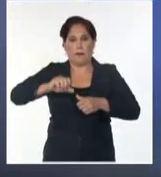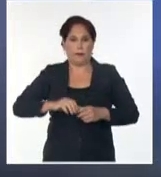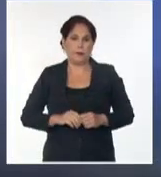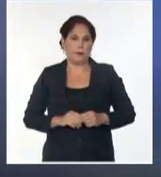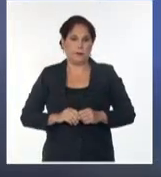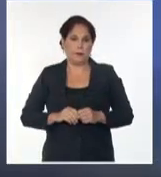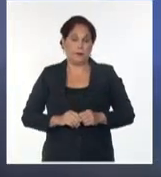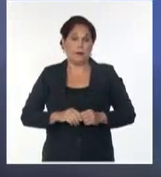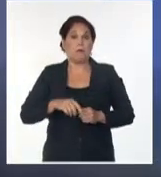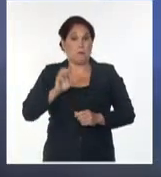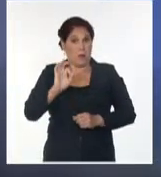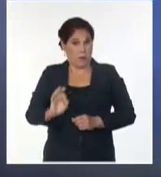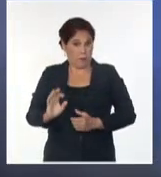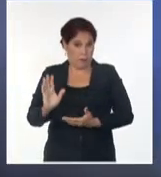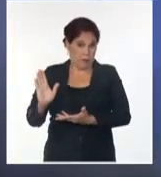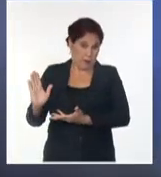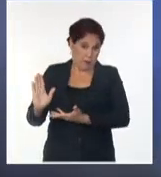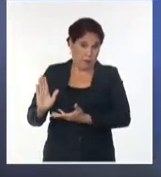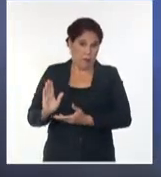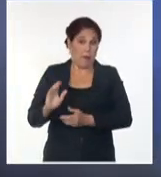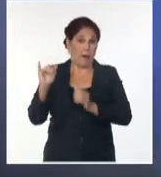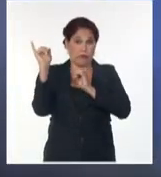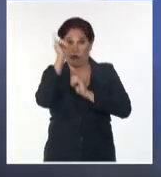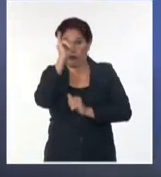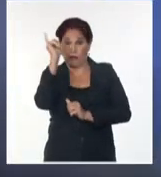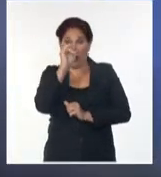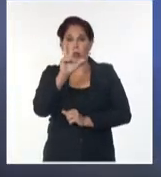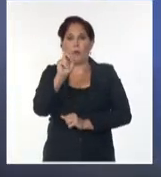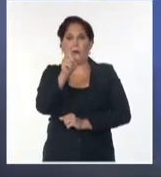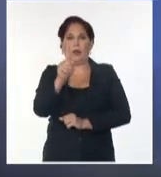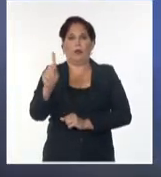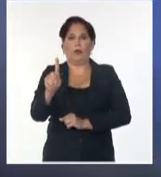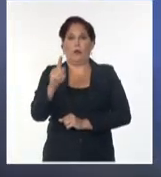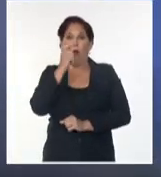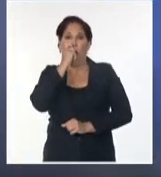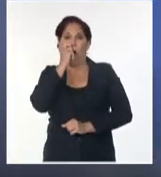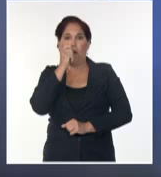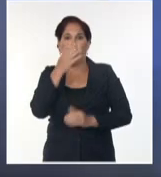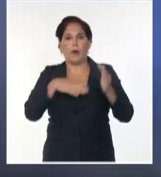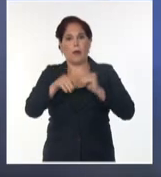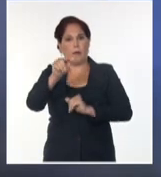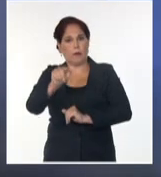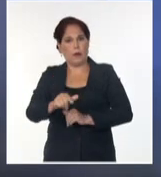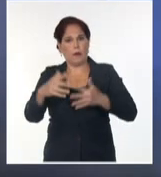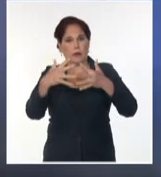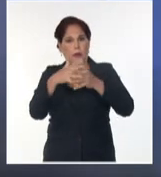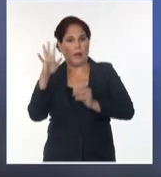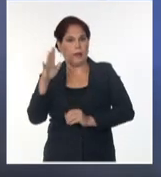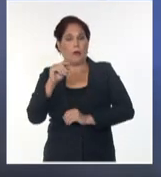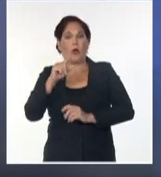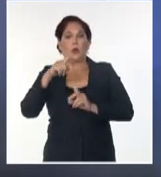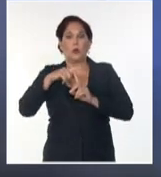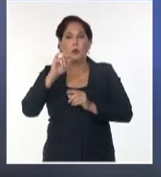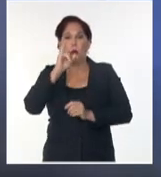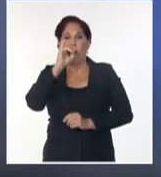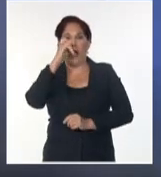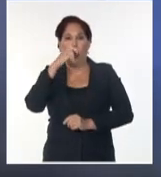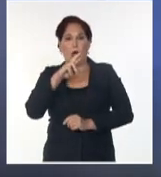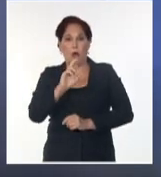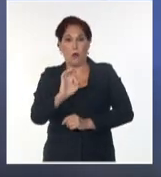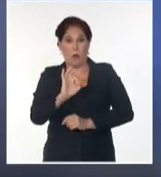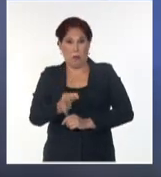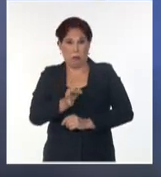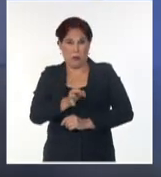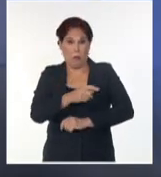Estas imágenes recorrieron el mundo en 2021. Simón Cofe, ministro de Relaciones Exteriores de Tuvalu, pequeño estado de la